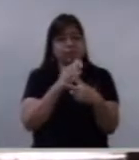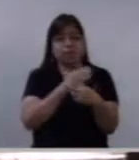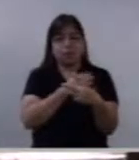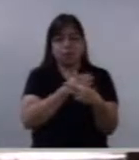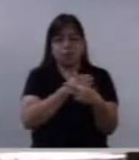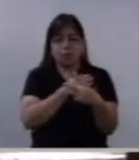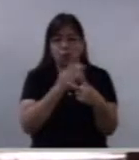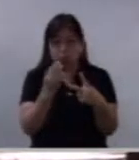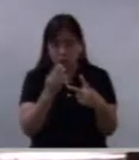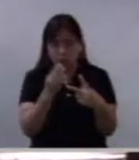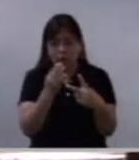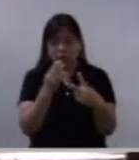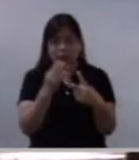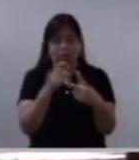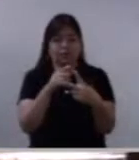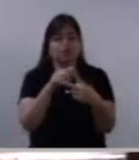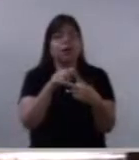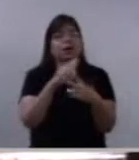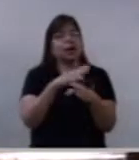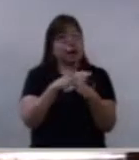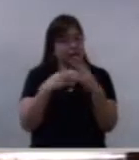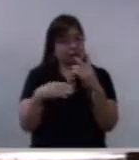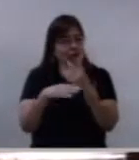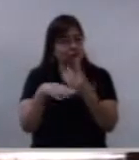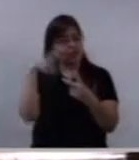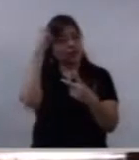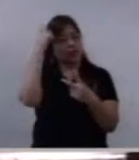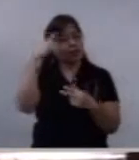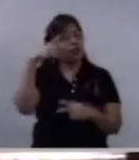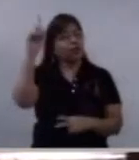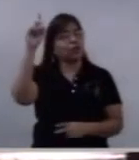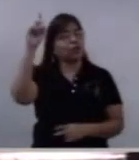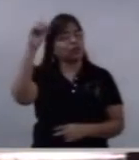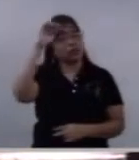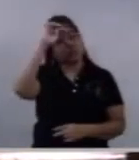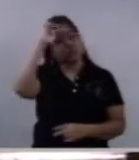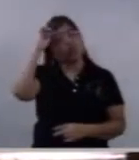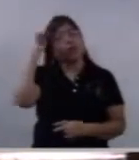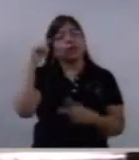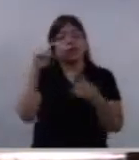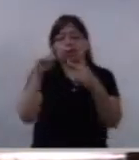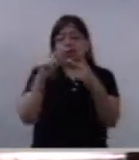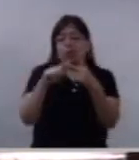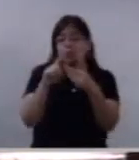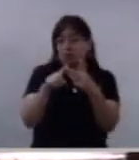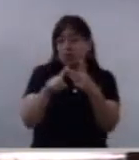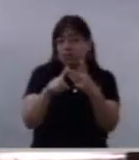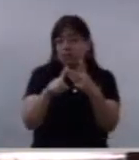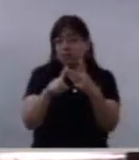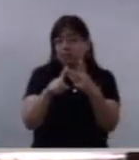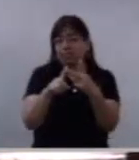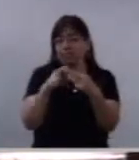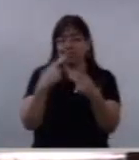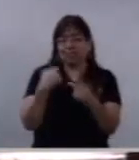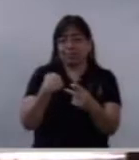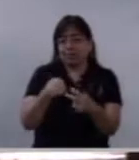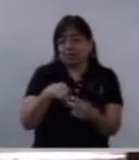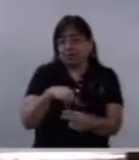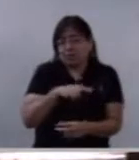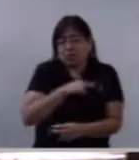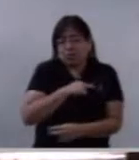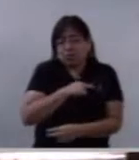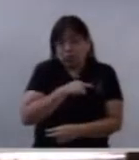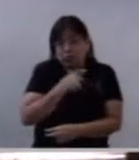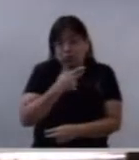bien y las cosas de Dios. Dios. Por otro lado, nuestra naturaleza